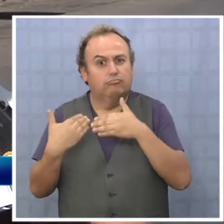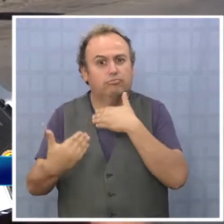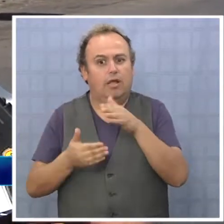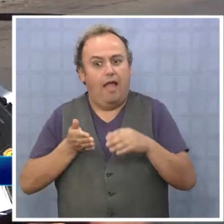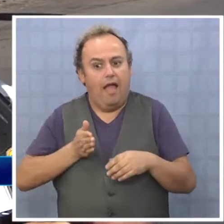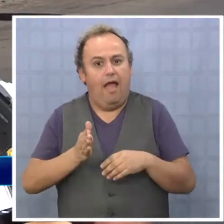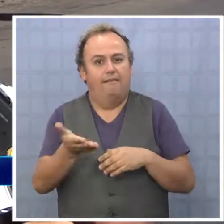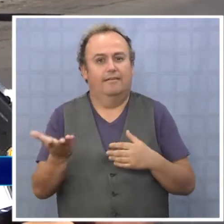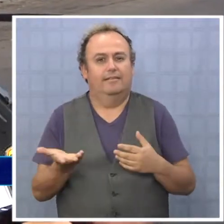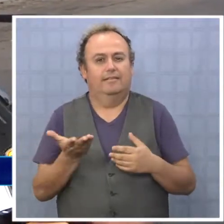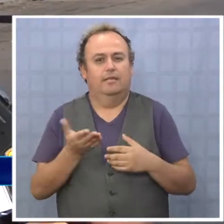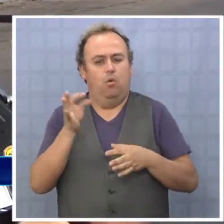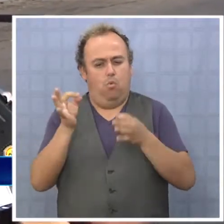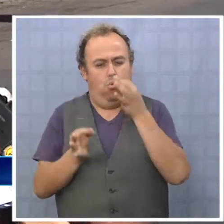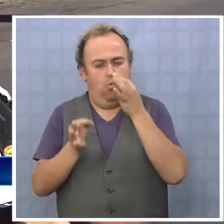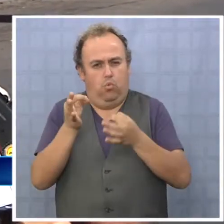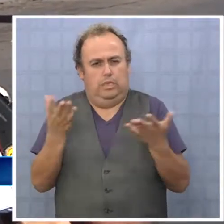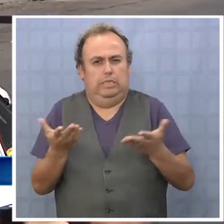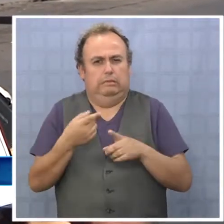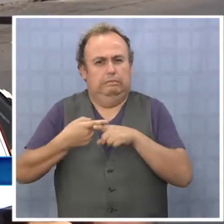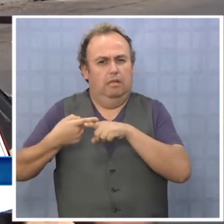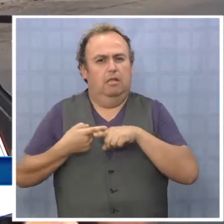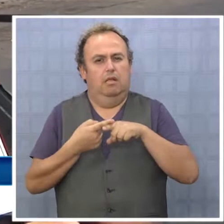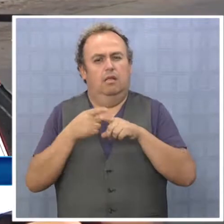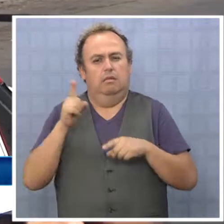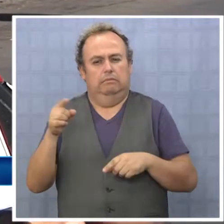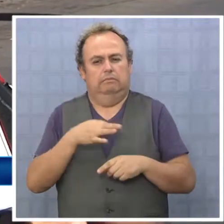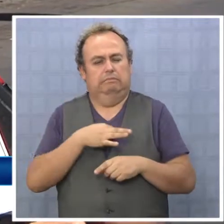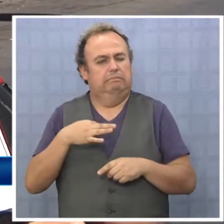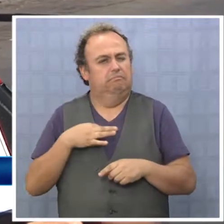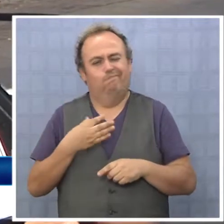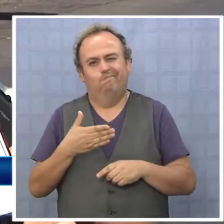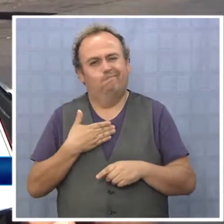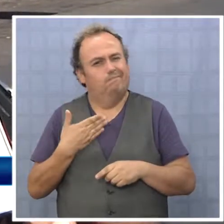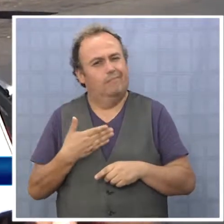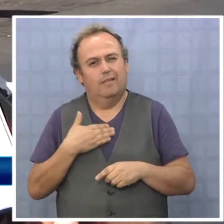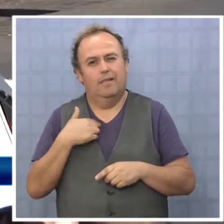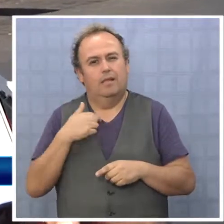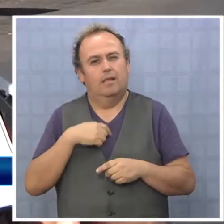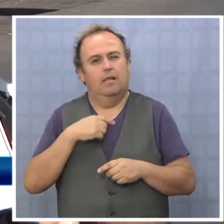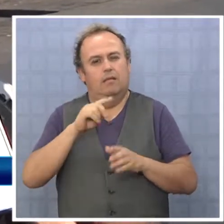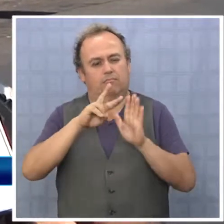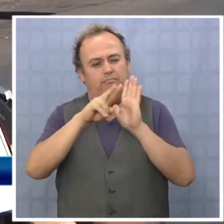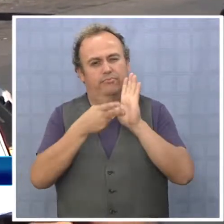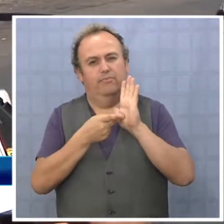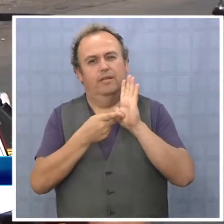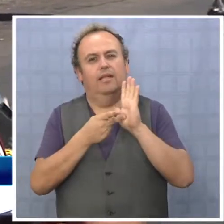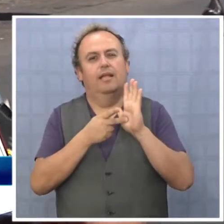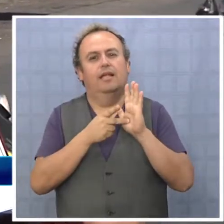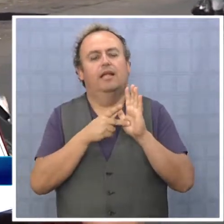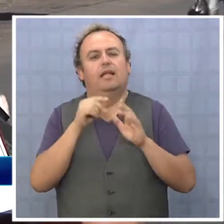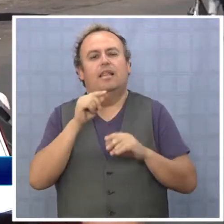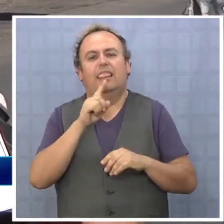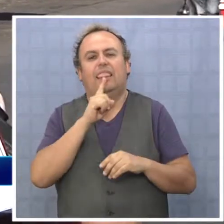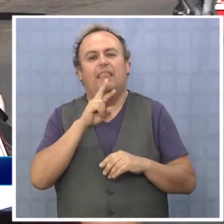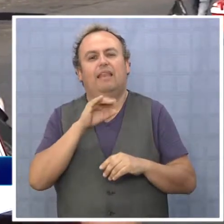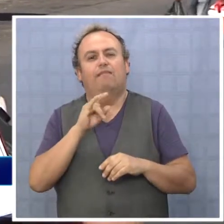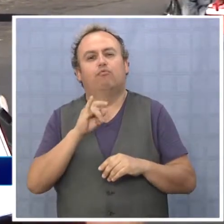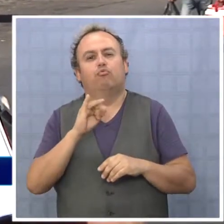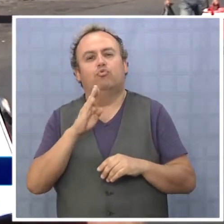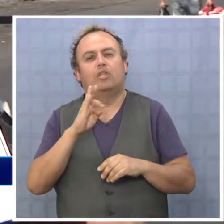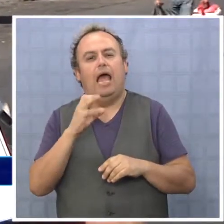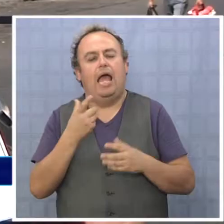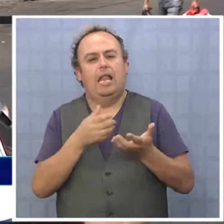justicia social. Lamentable los dichos de la ministra, lamentable una reforma tributaria que no viene a resolver realmente los